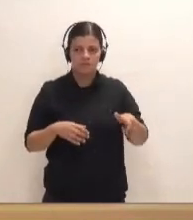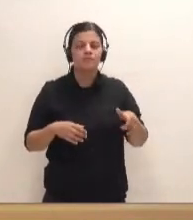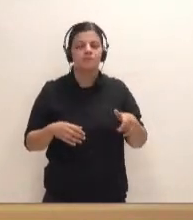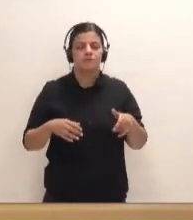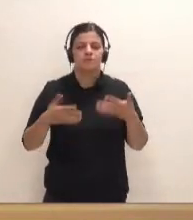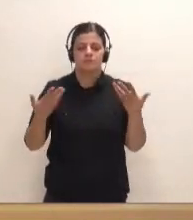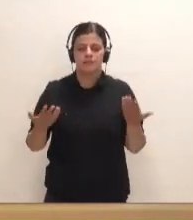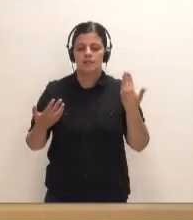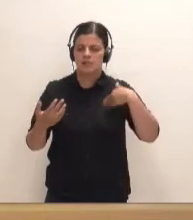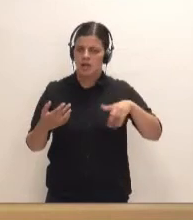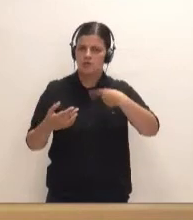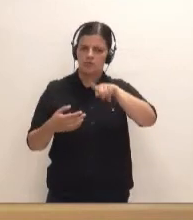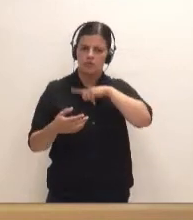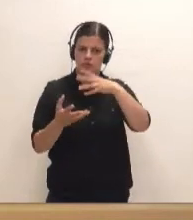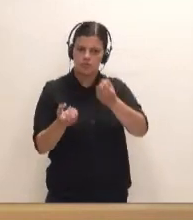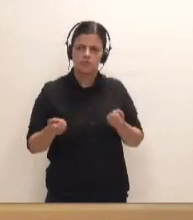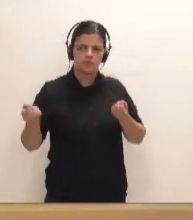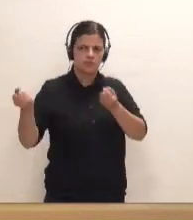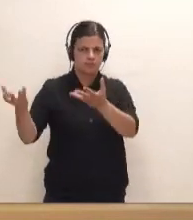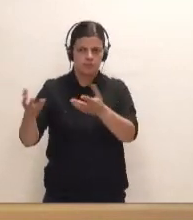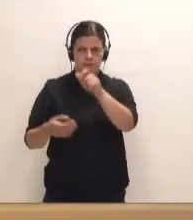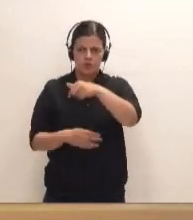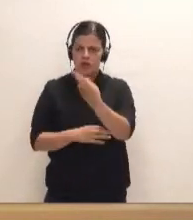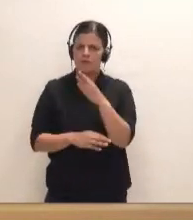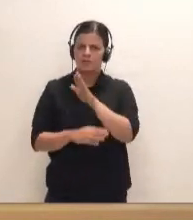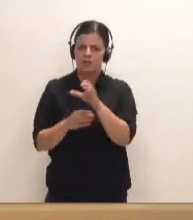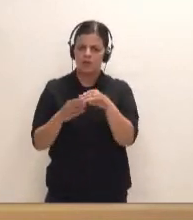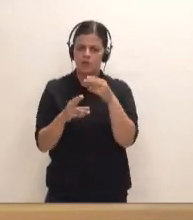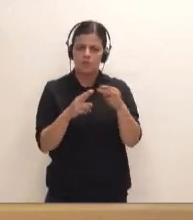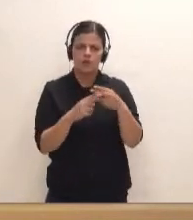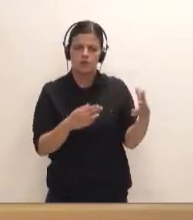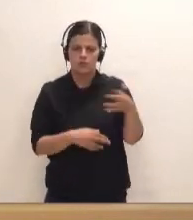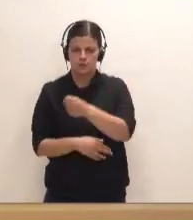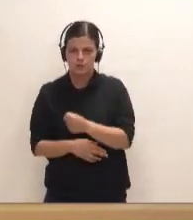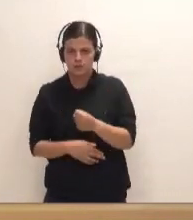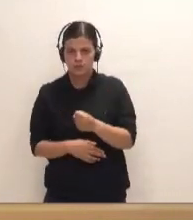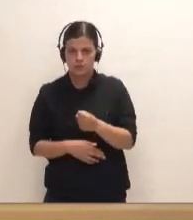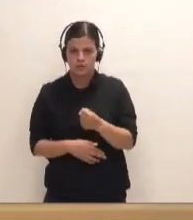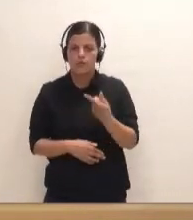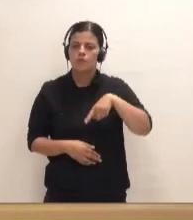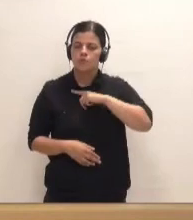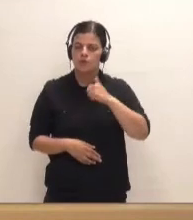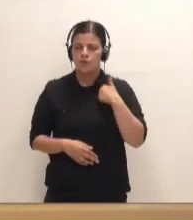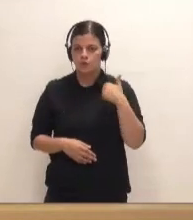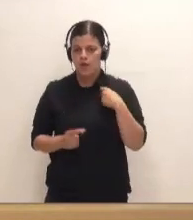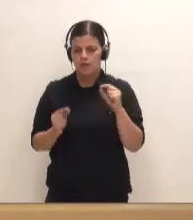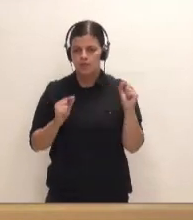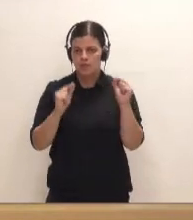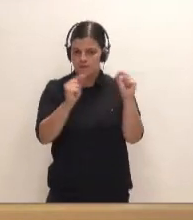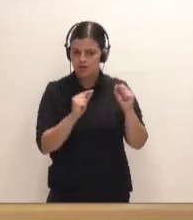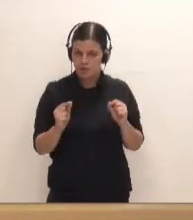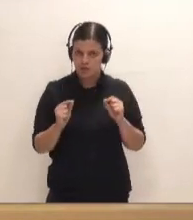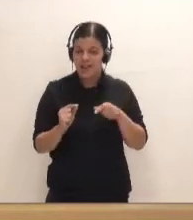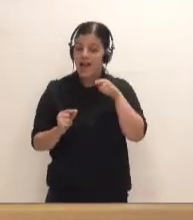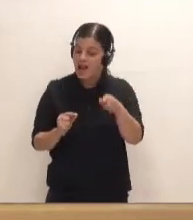lo pondremos a disposición de los representantes de los distintos grupos políticos, tendremos oportunidad de debatirlo y